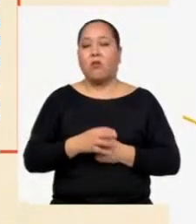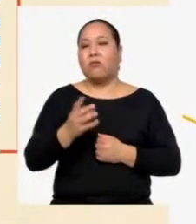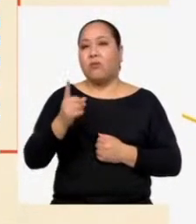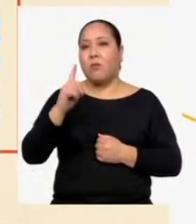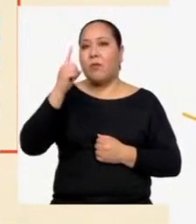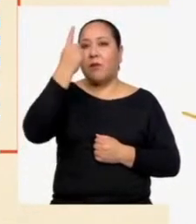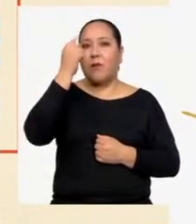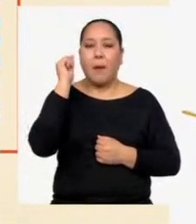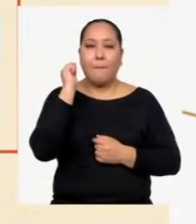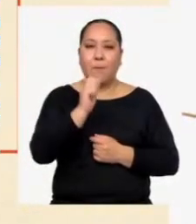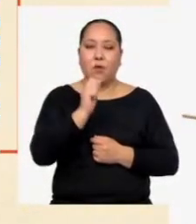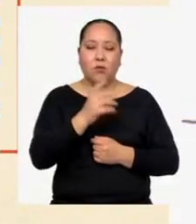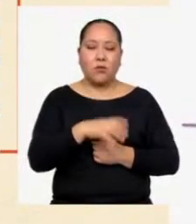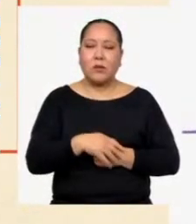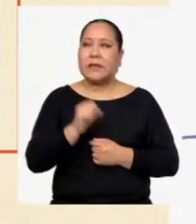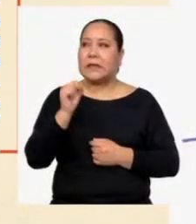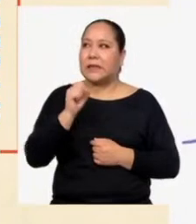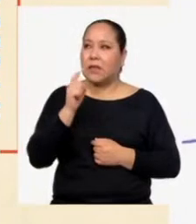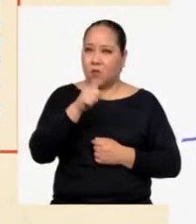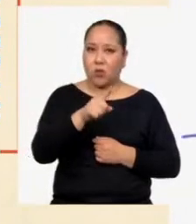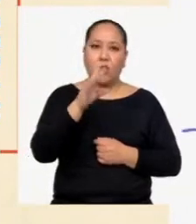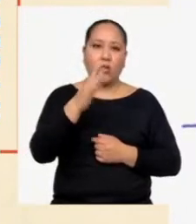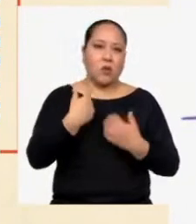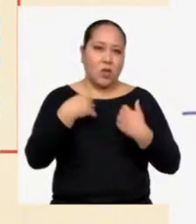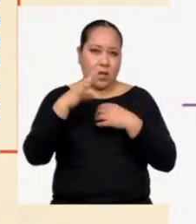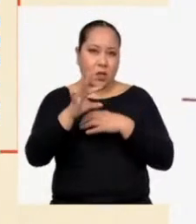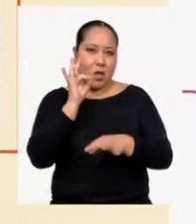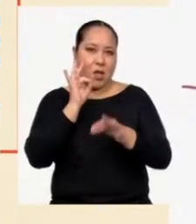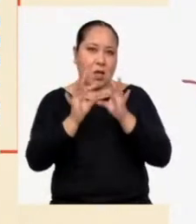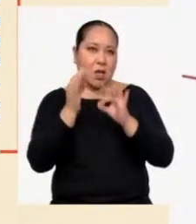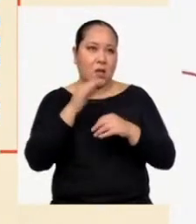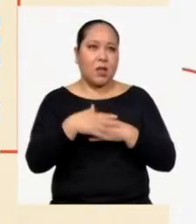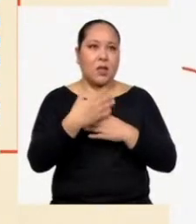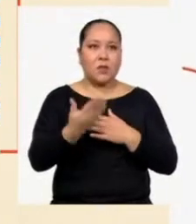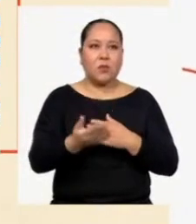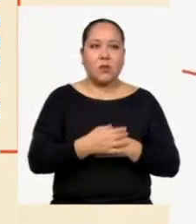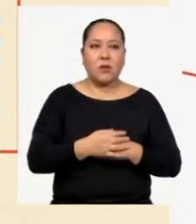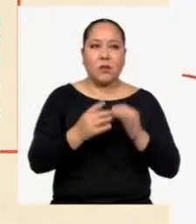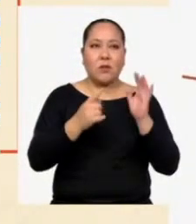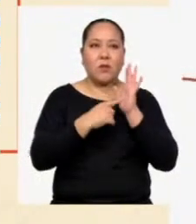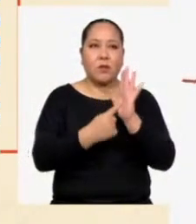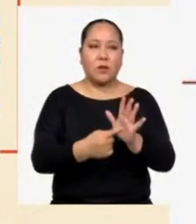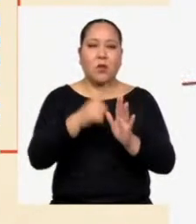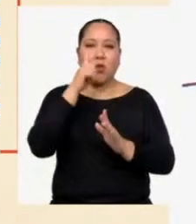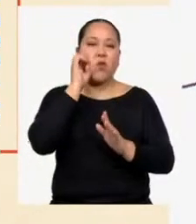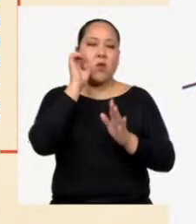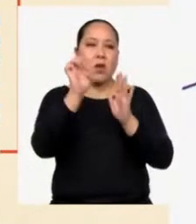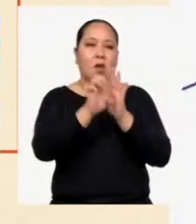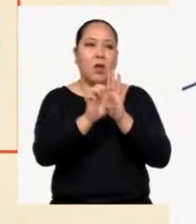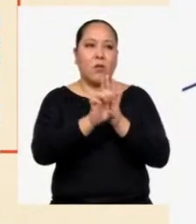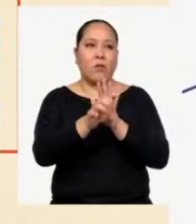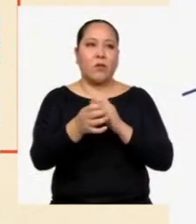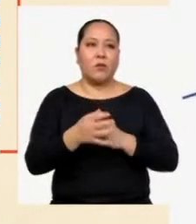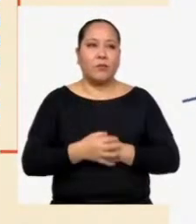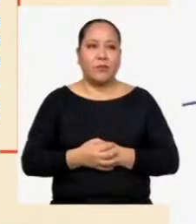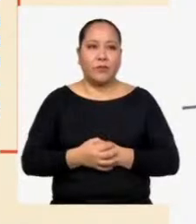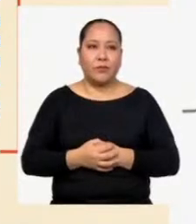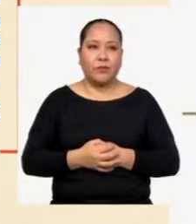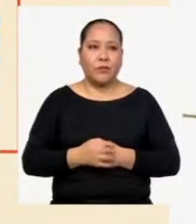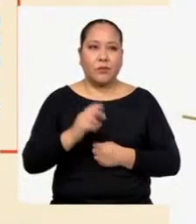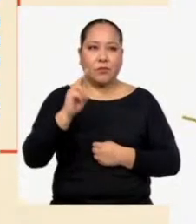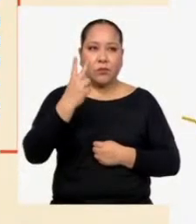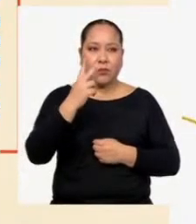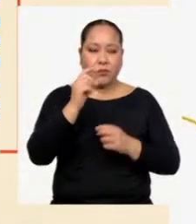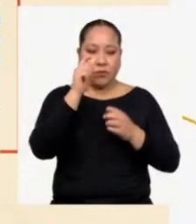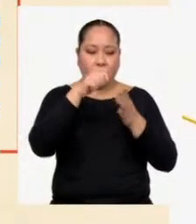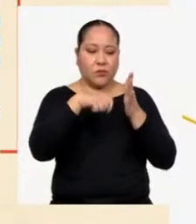Sí, es cuestión de que elijas y después de ello estás presentando un ejemplo, ¿no? ¿Dónde está el segundo